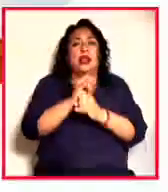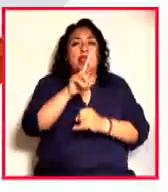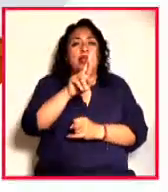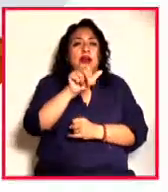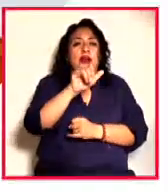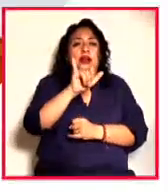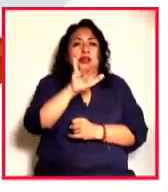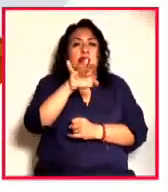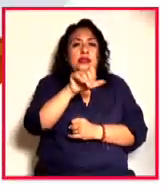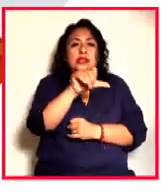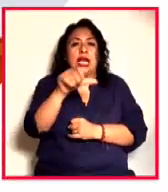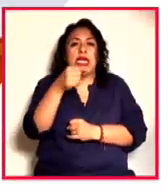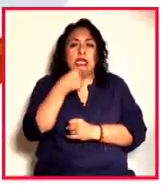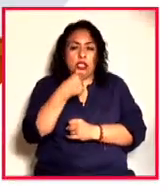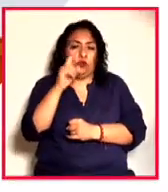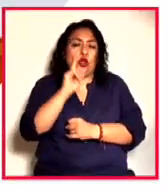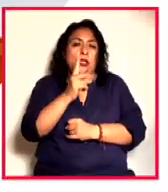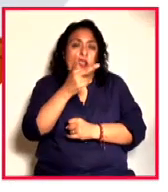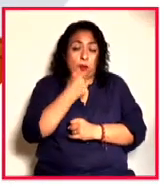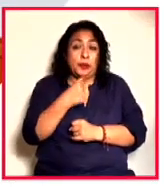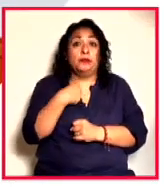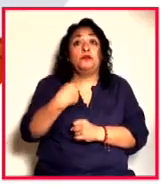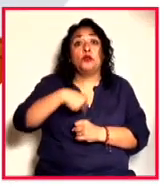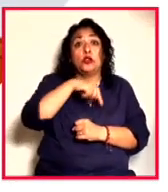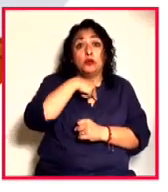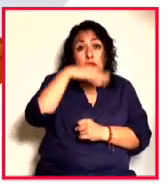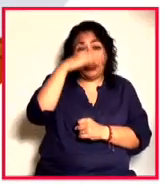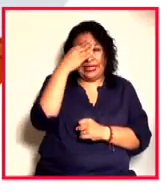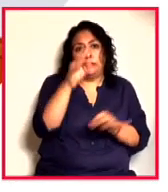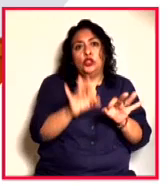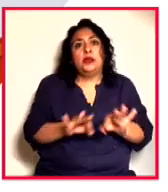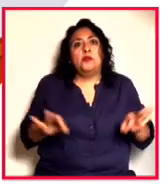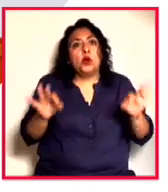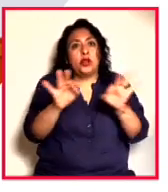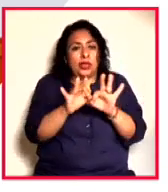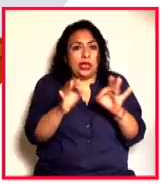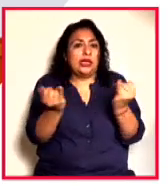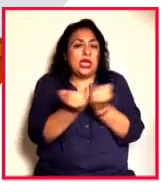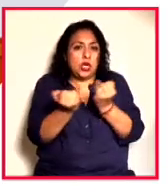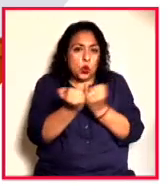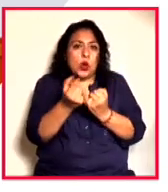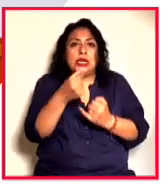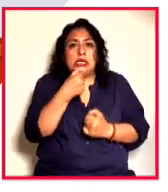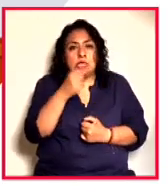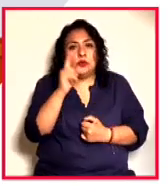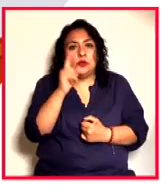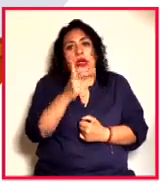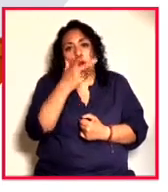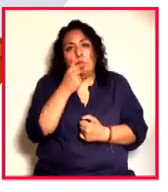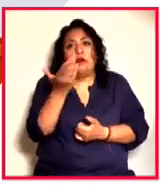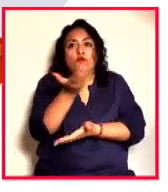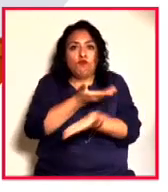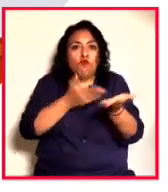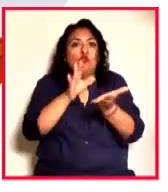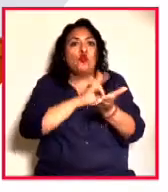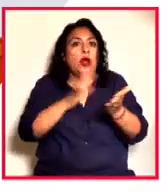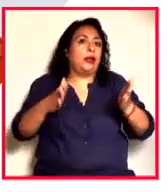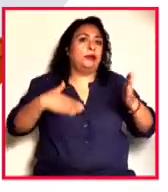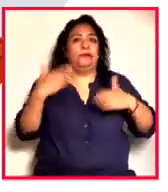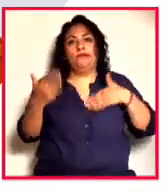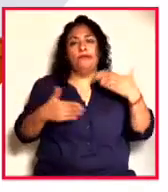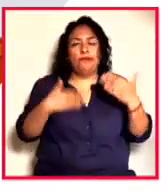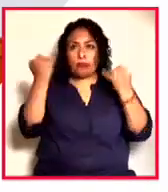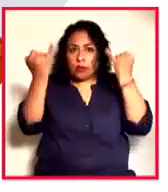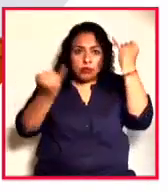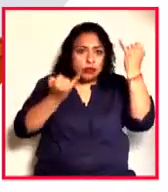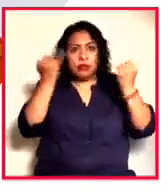para Niños y Niñas. Nosotros creemos que es importante que también niños y niñas puedan compartir, divertirse, crear,